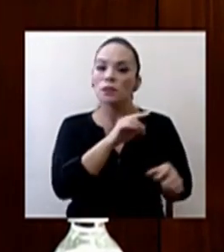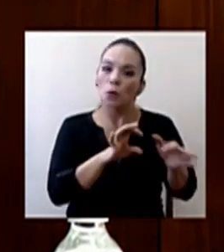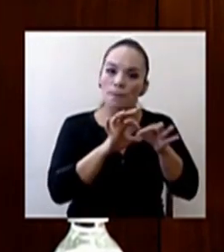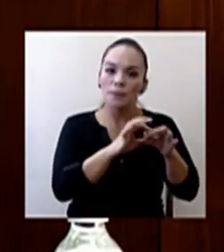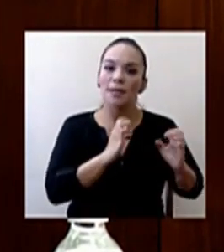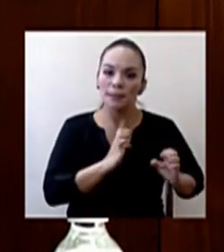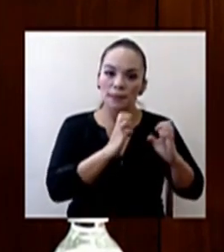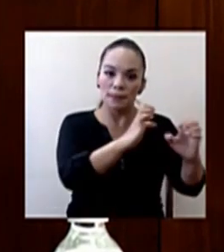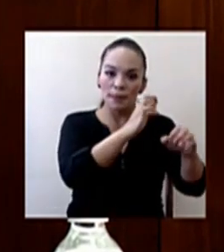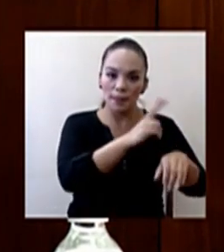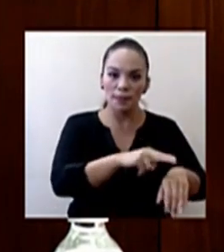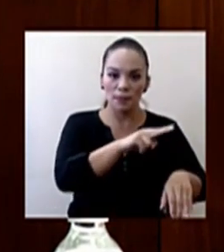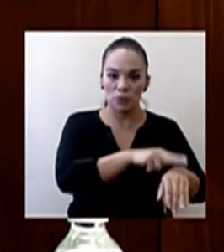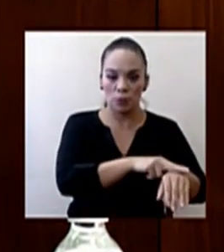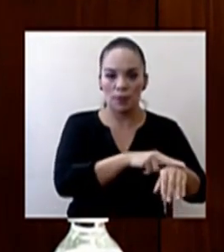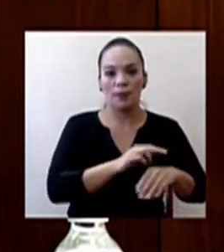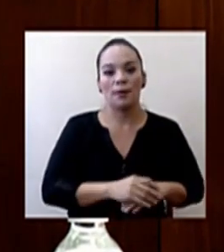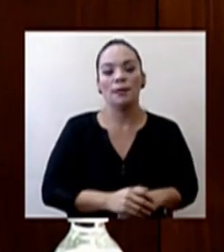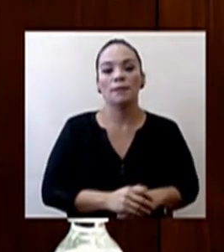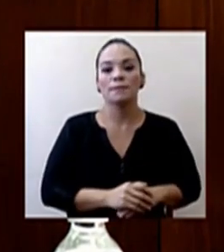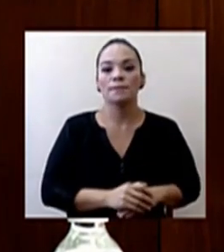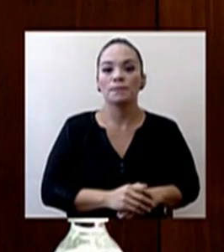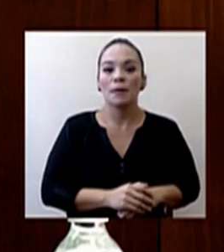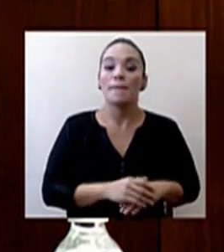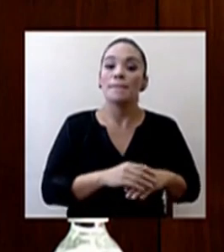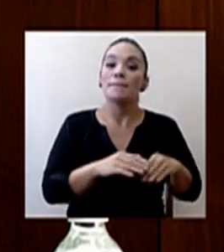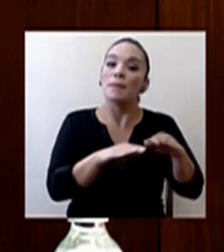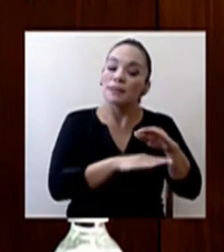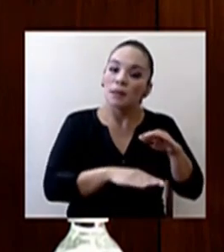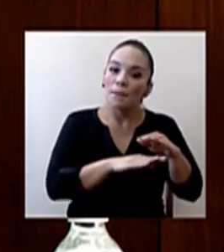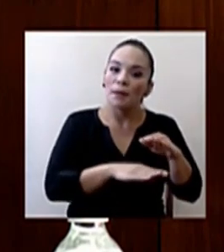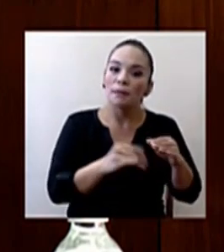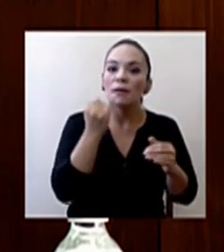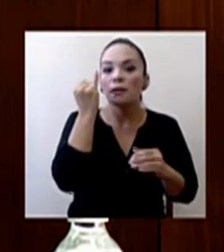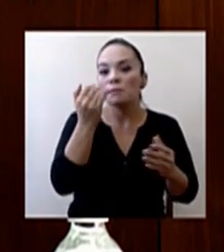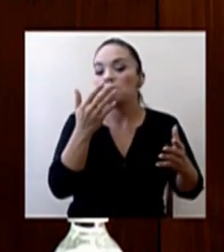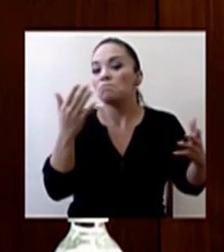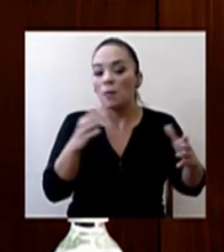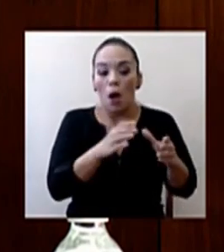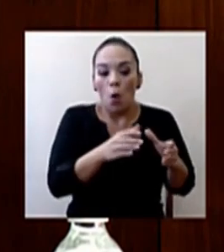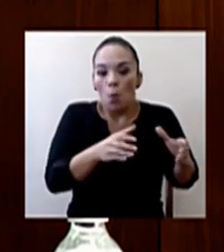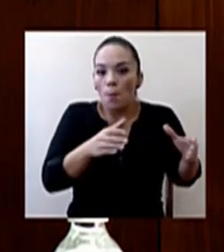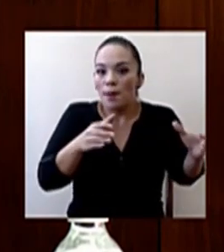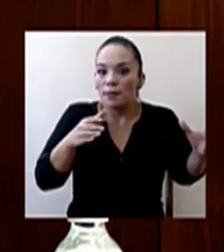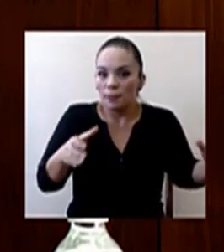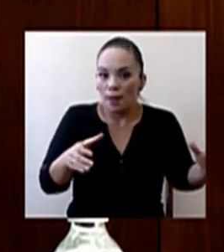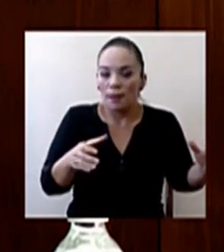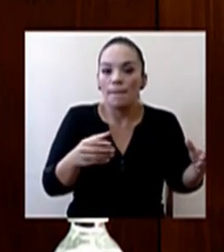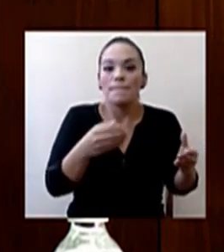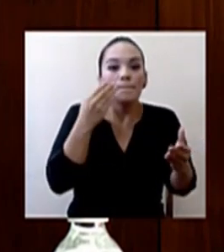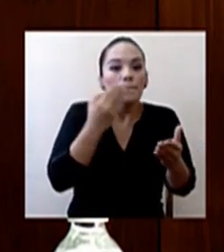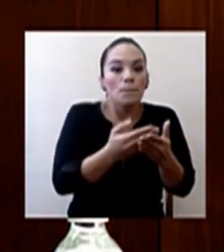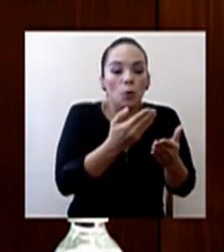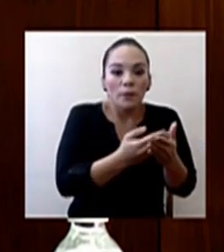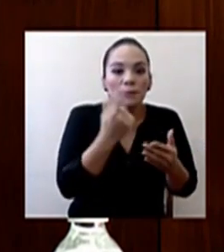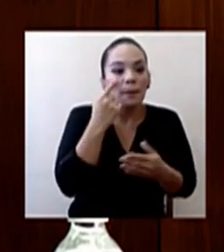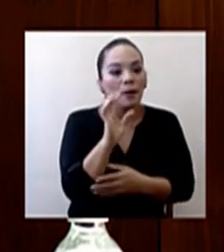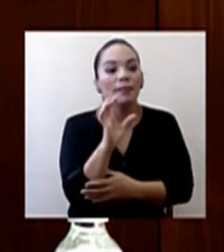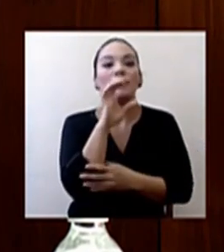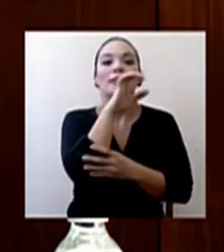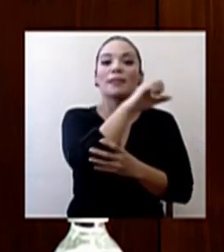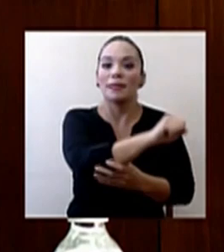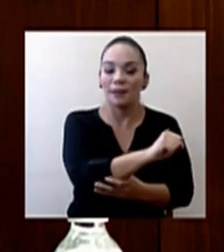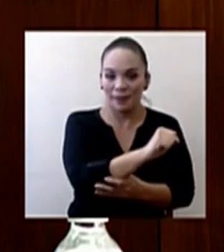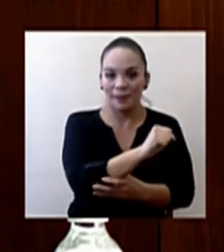estrategia nacional de básicamente aumentar la cantidad de pruebas que se realizan para detectar